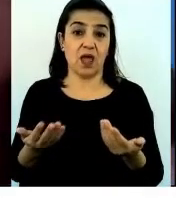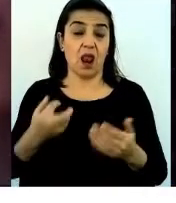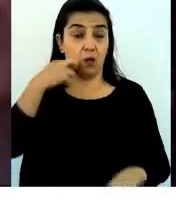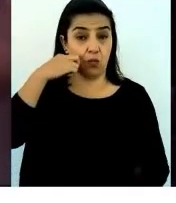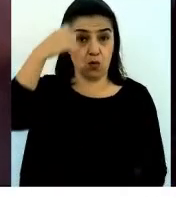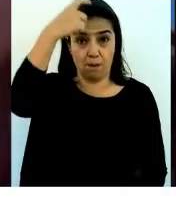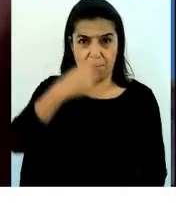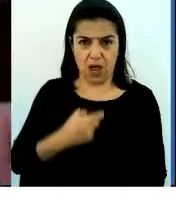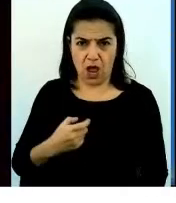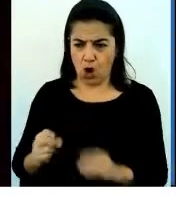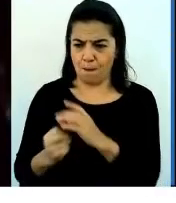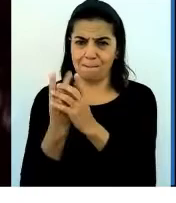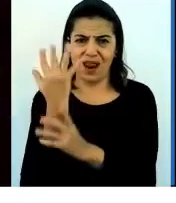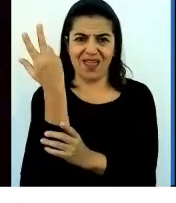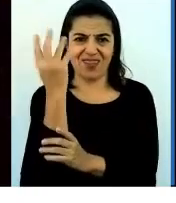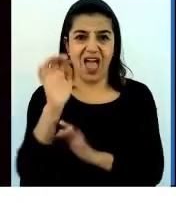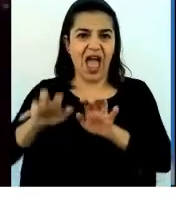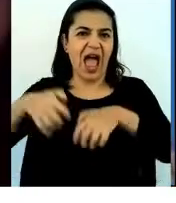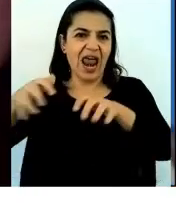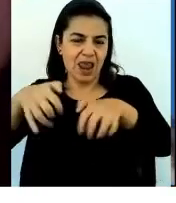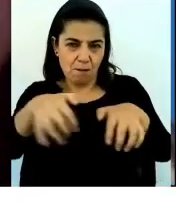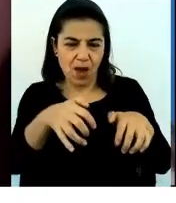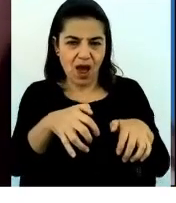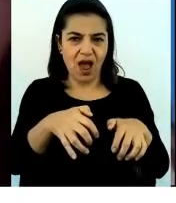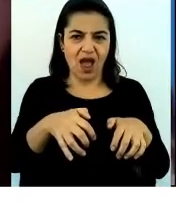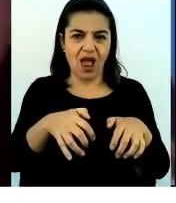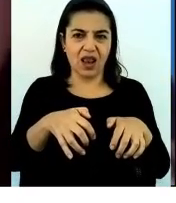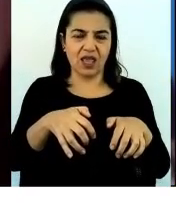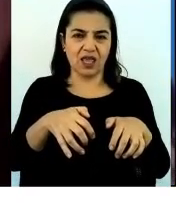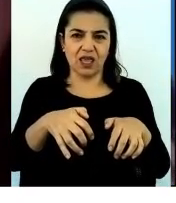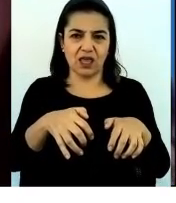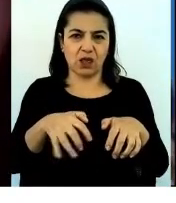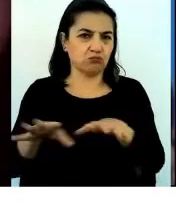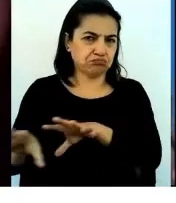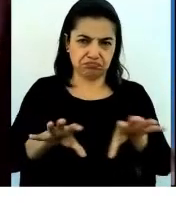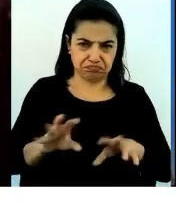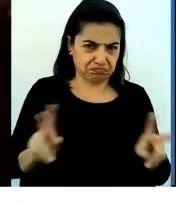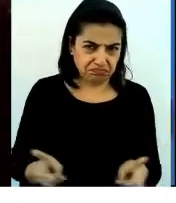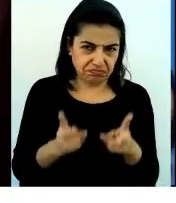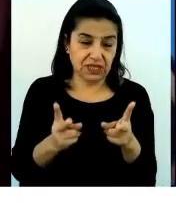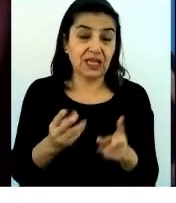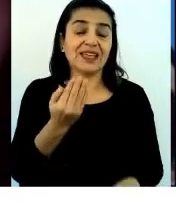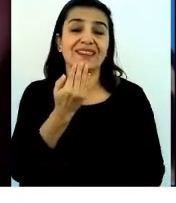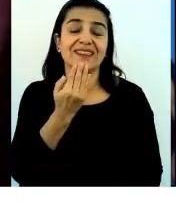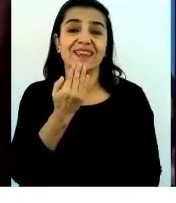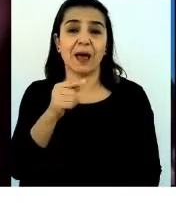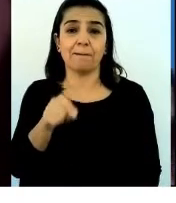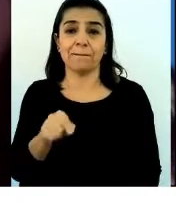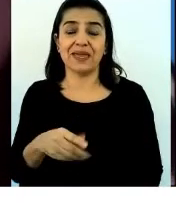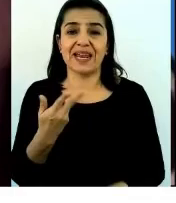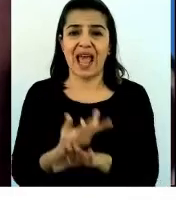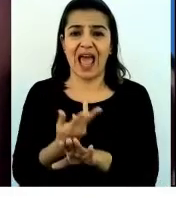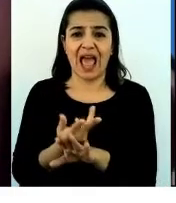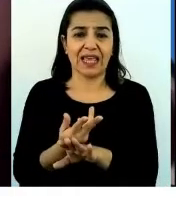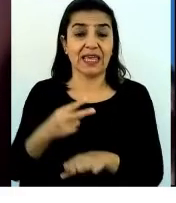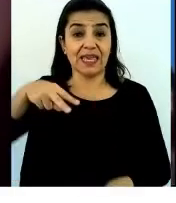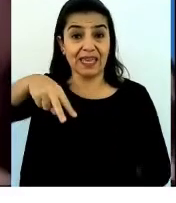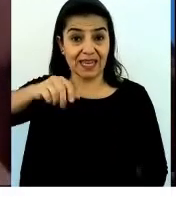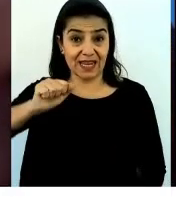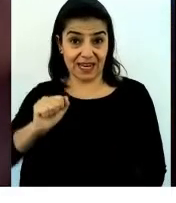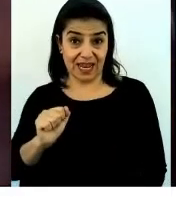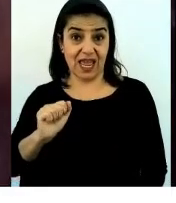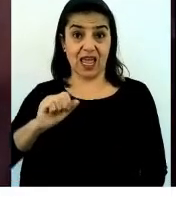en las plantas, en los animales, en los fisheries. Y también tenemos el nanotechnology. Nanotechnology